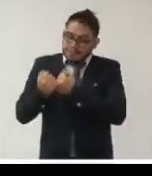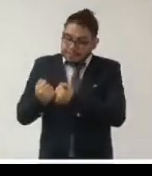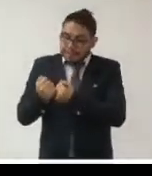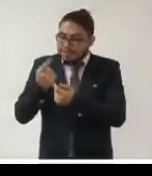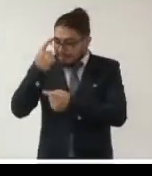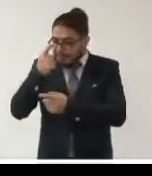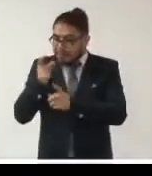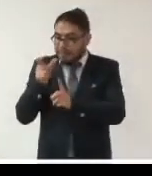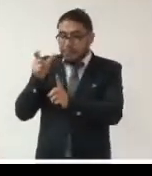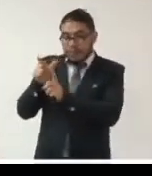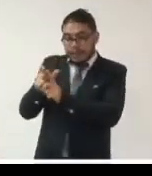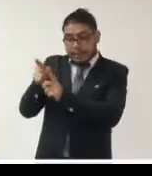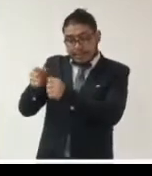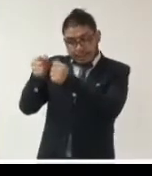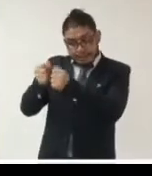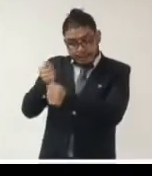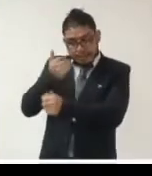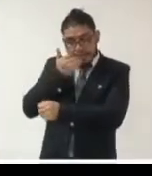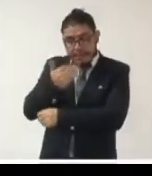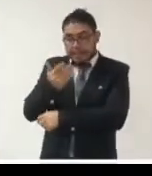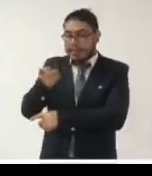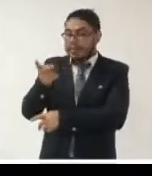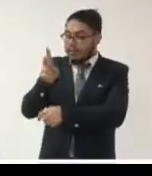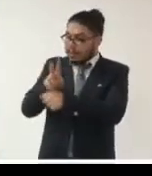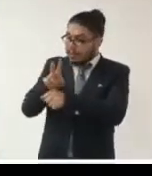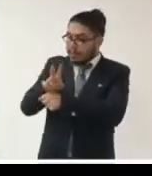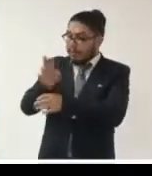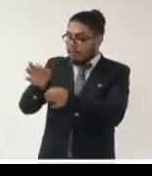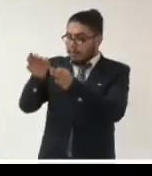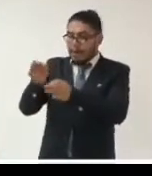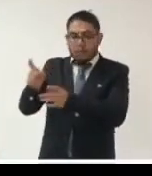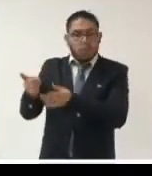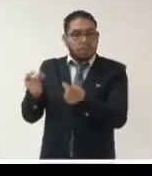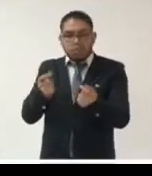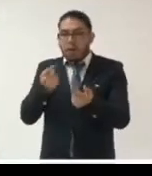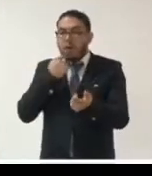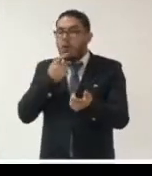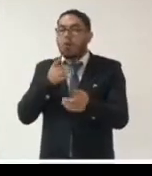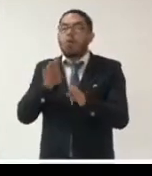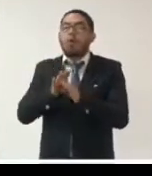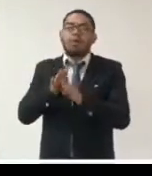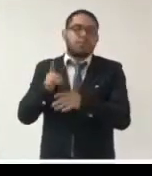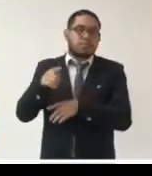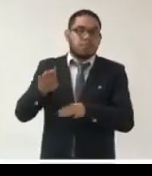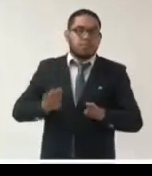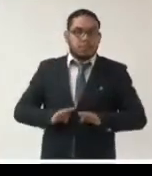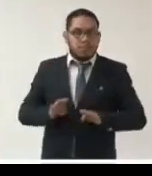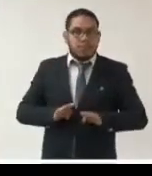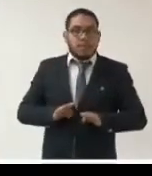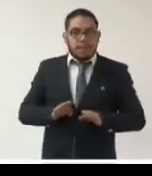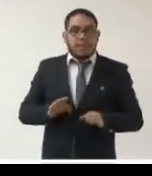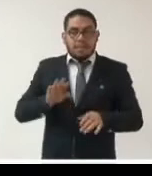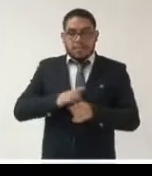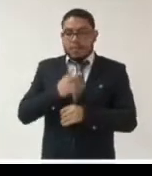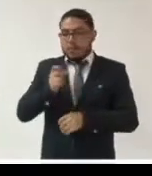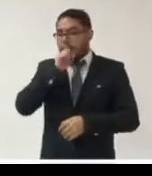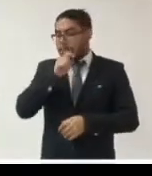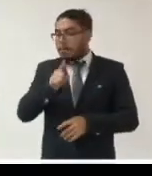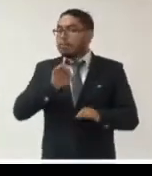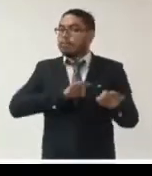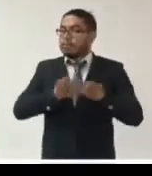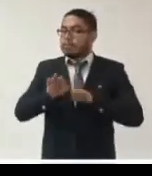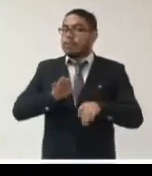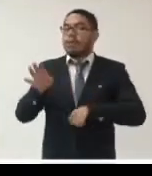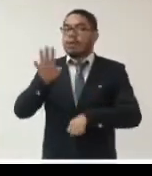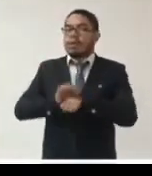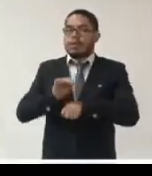para asegurar un funcionamiento eficaz según sus competencias y permitir que se siga trabajando para